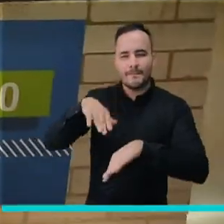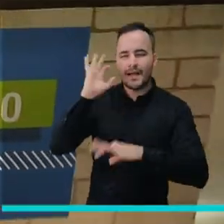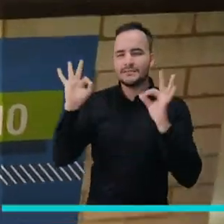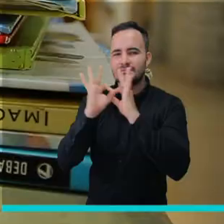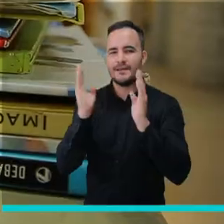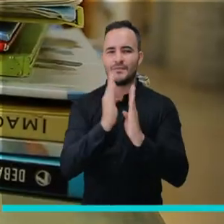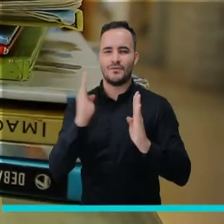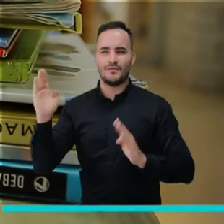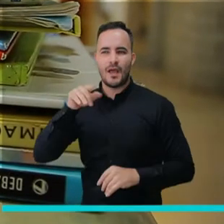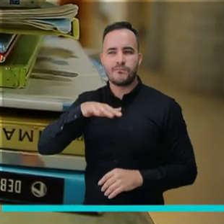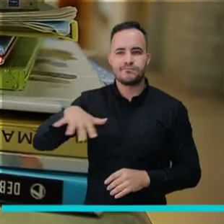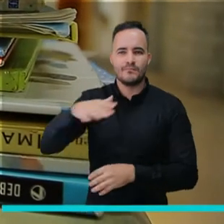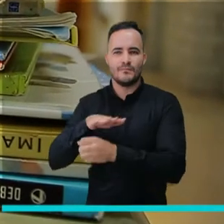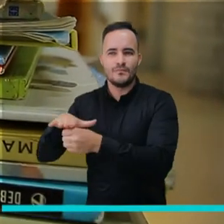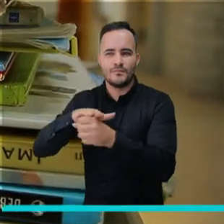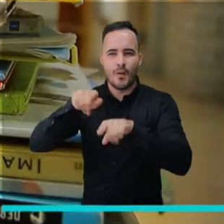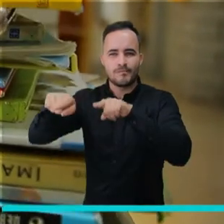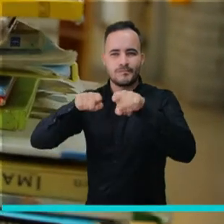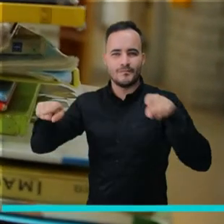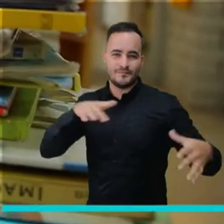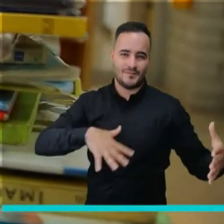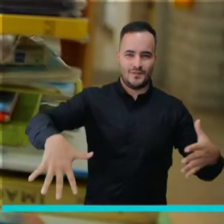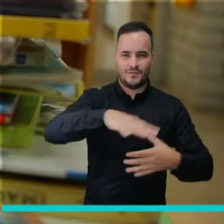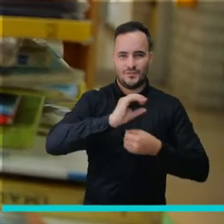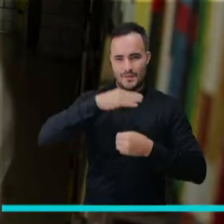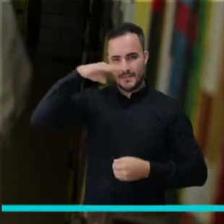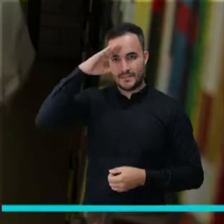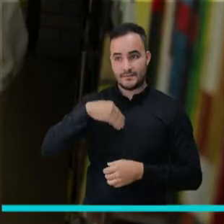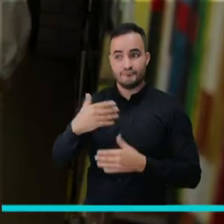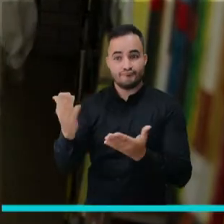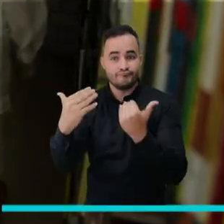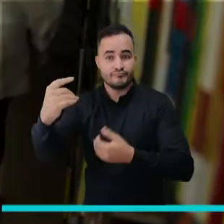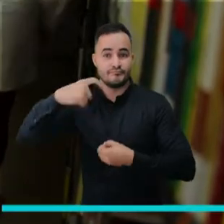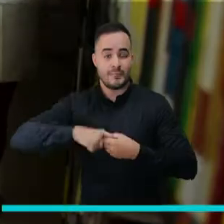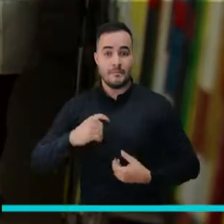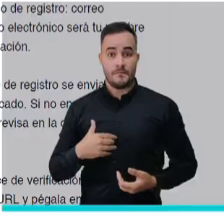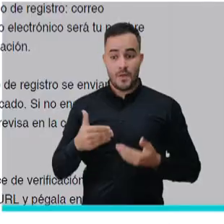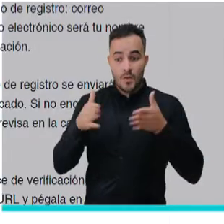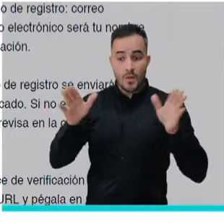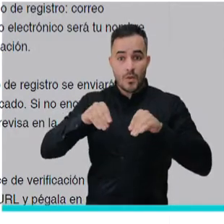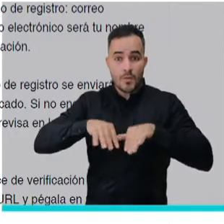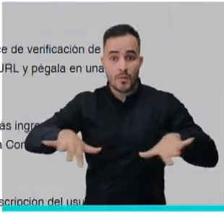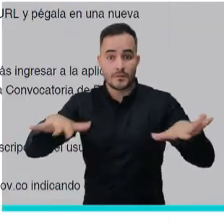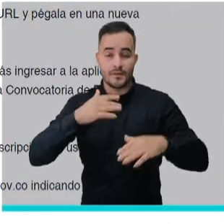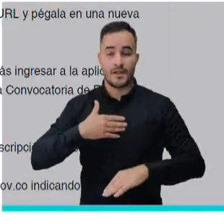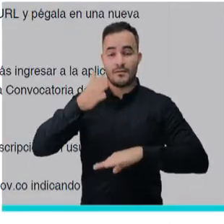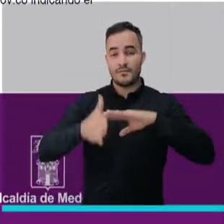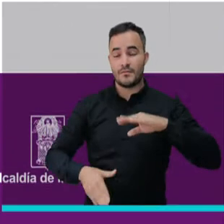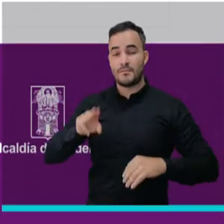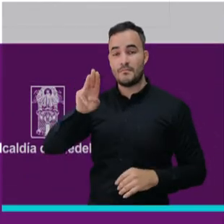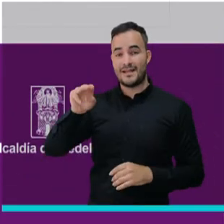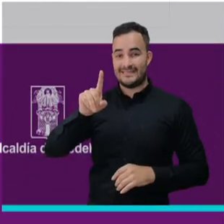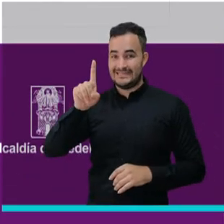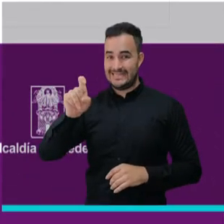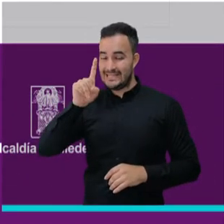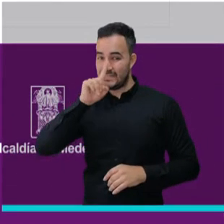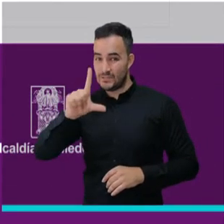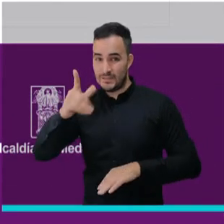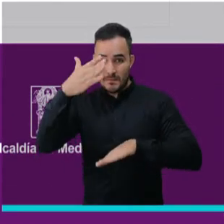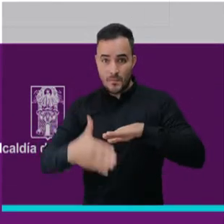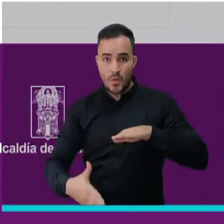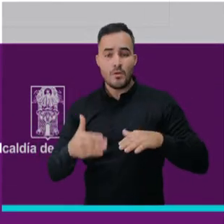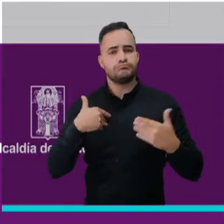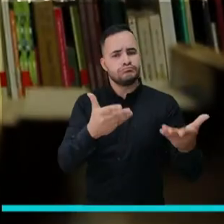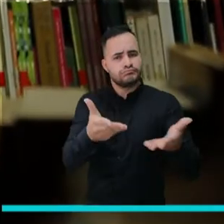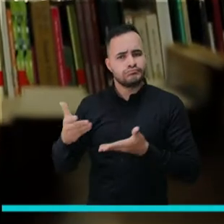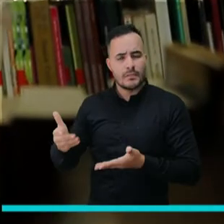Bibliotecas Populares y Comunitarias de Medellín para impulsar su reactivación económica. En la convocatoria, que estará abierta hasta el martes